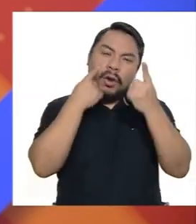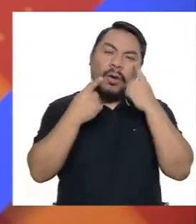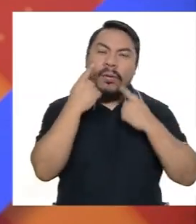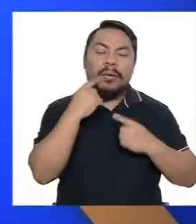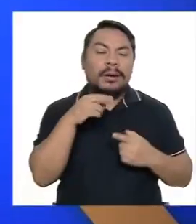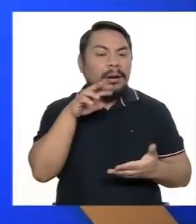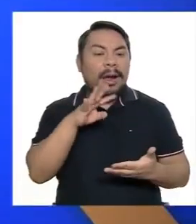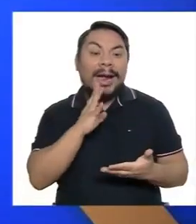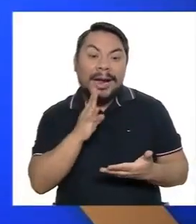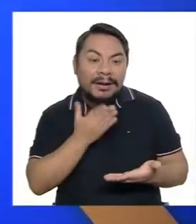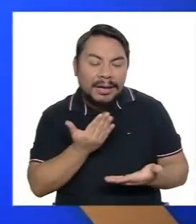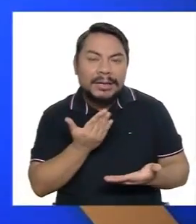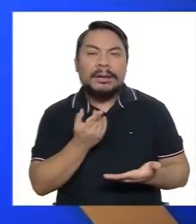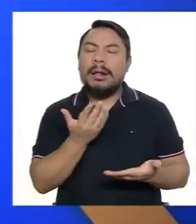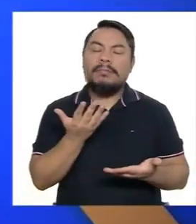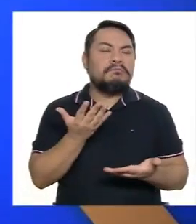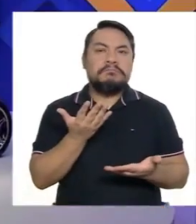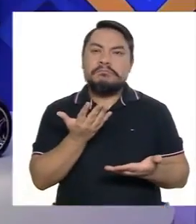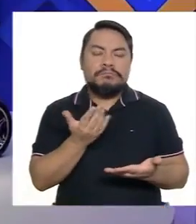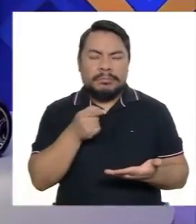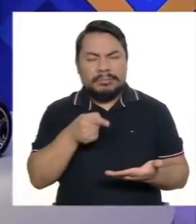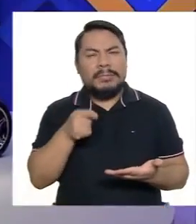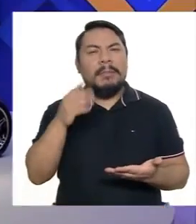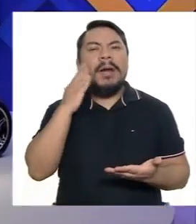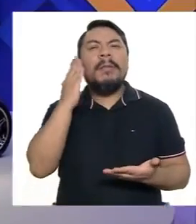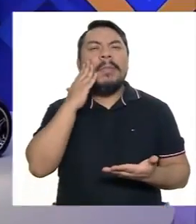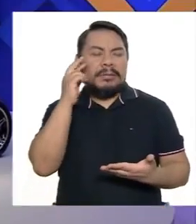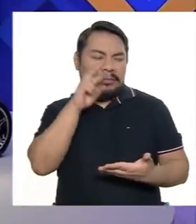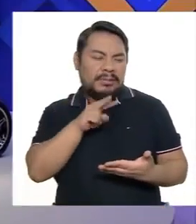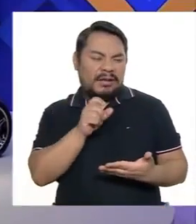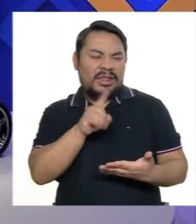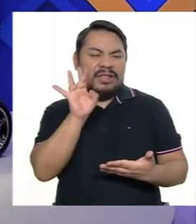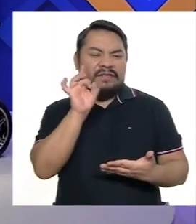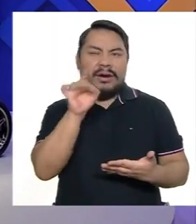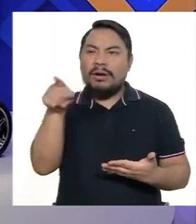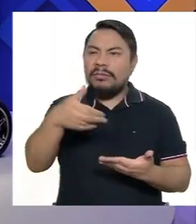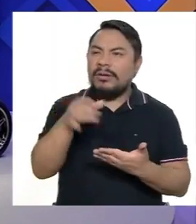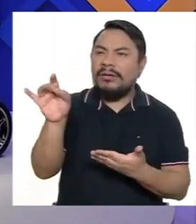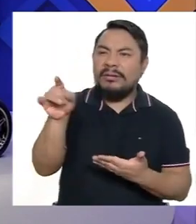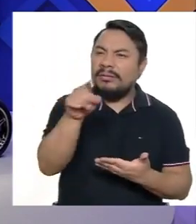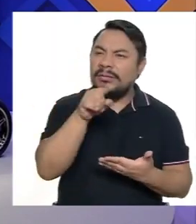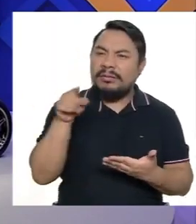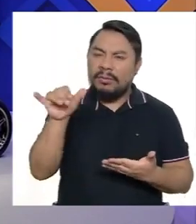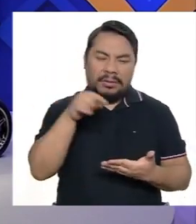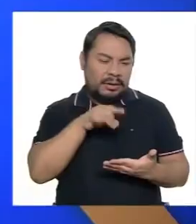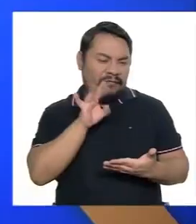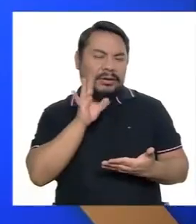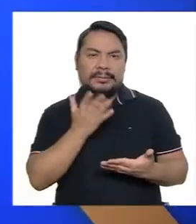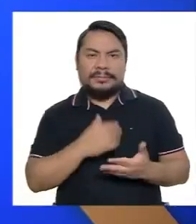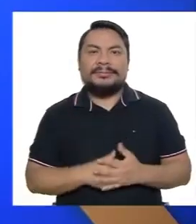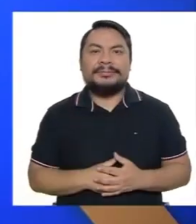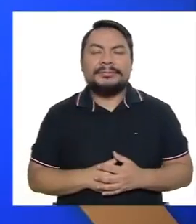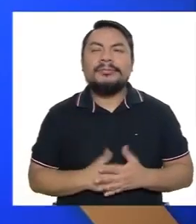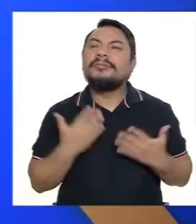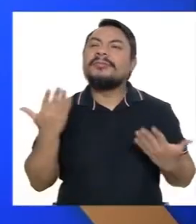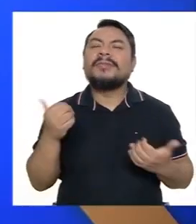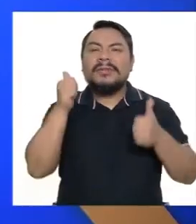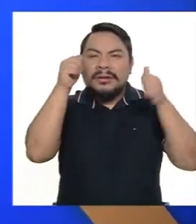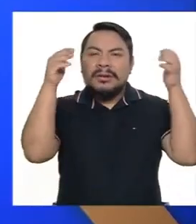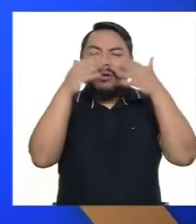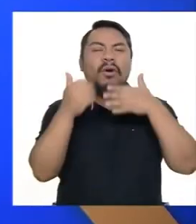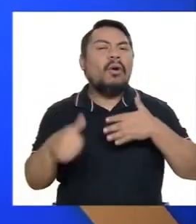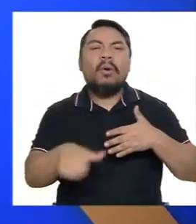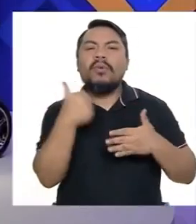vocalización de su hijo y como que nota que hay algo diferente en comparación a los otros niños. ¿Y qué otros signos presentan los chicos con